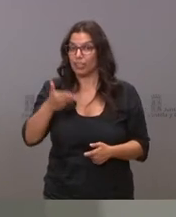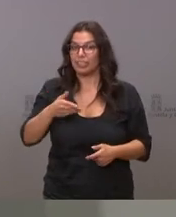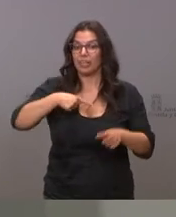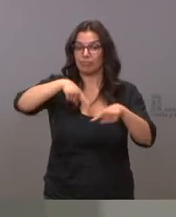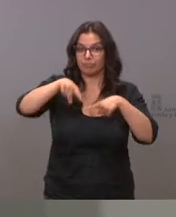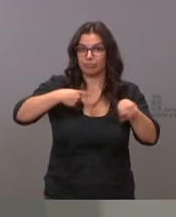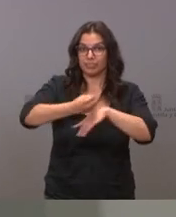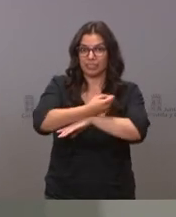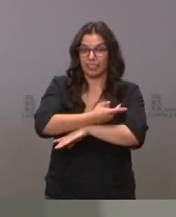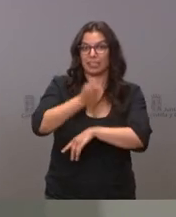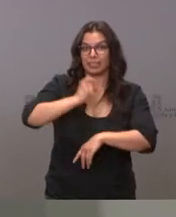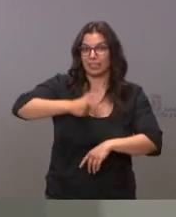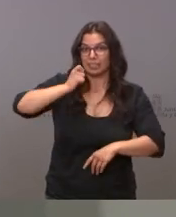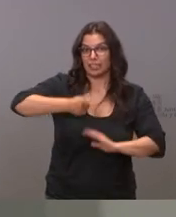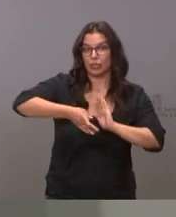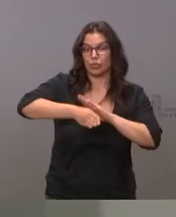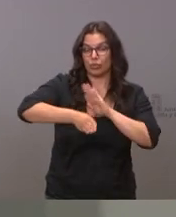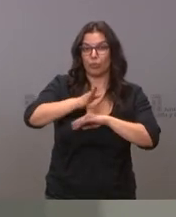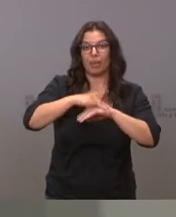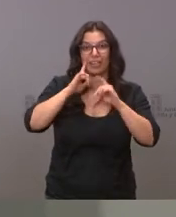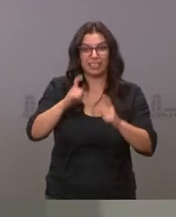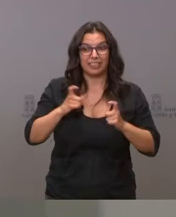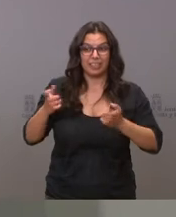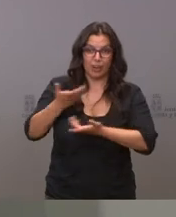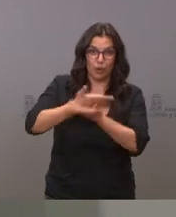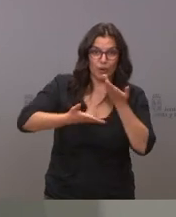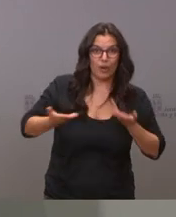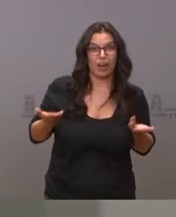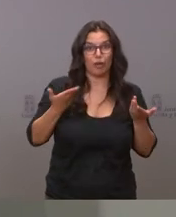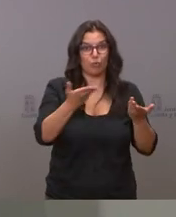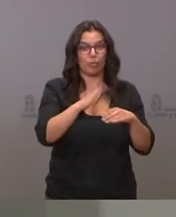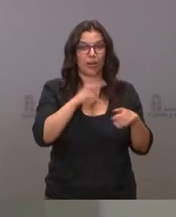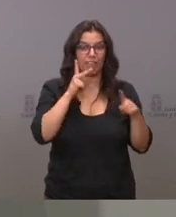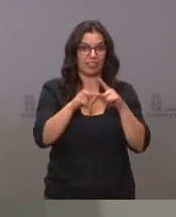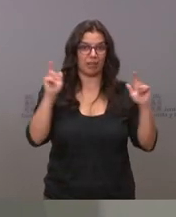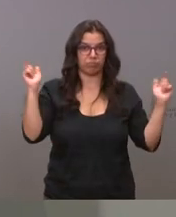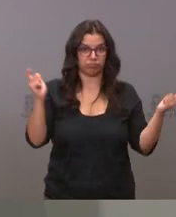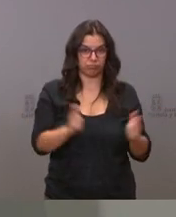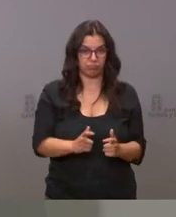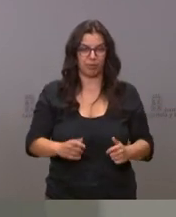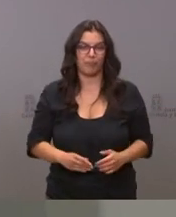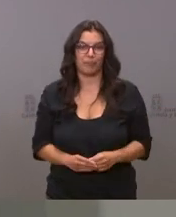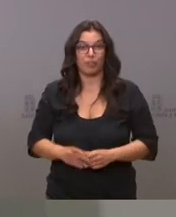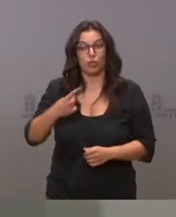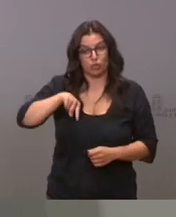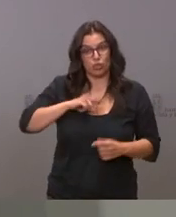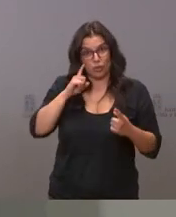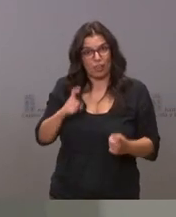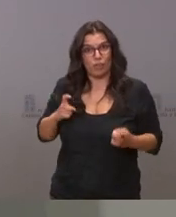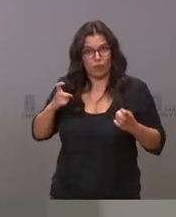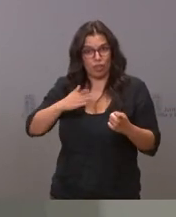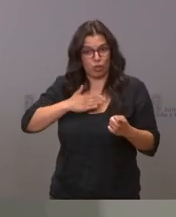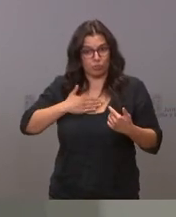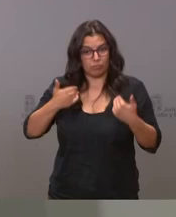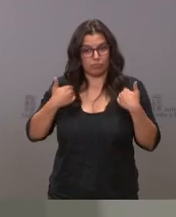para intentar colaborar en la lucha contra la desplazación nosotros ponemos nuestra parte nosotros hacemos